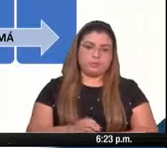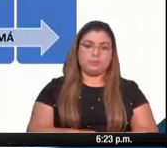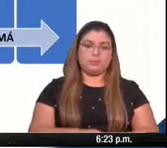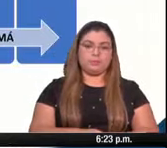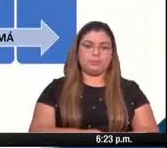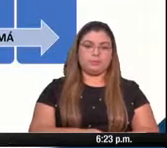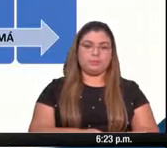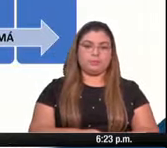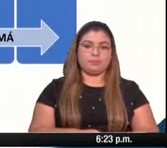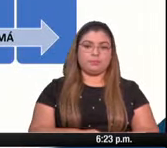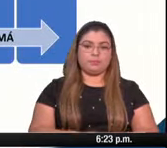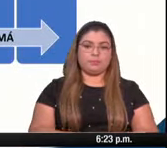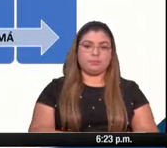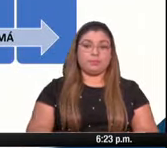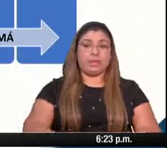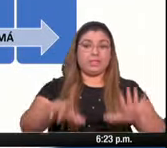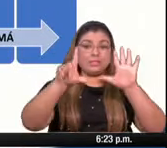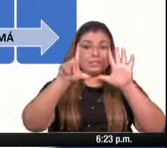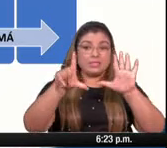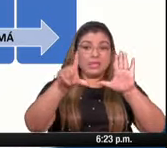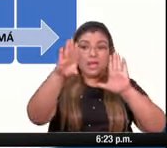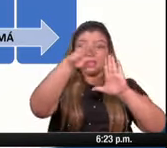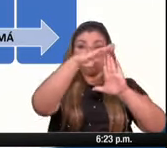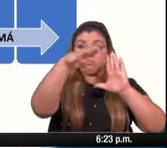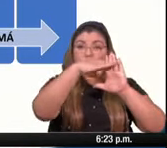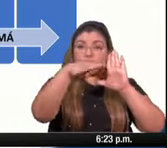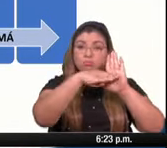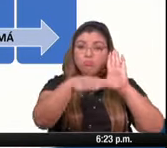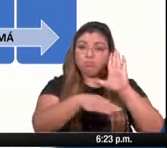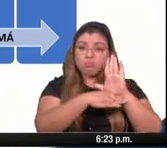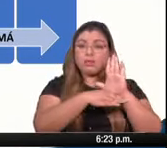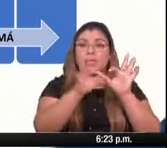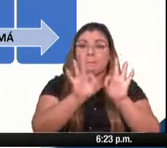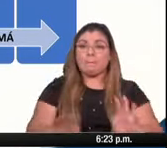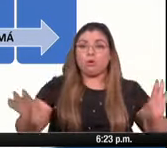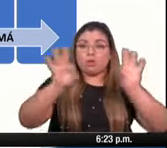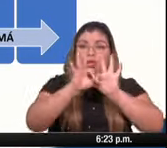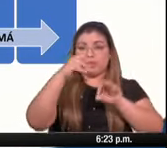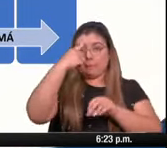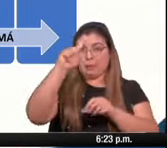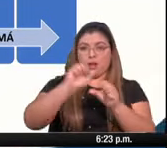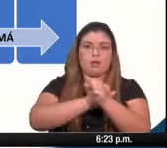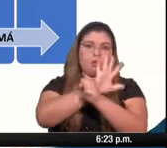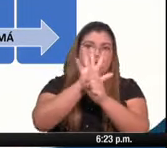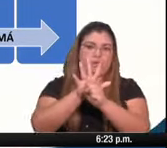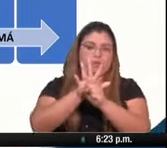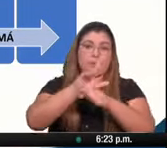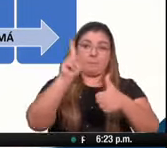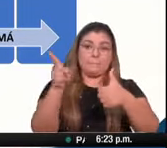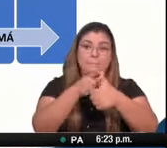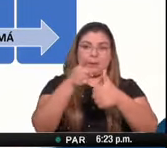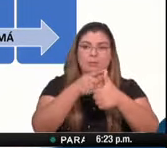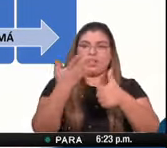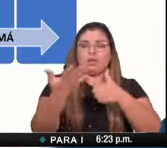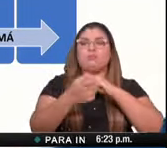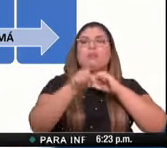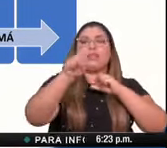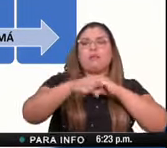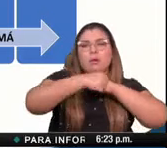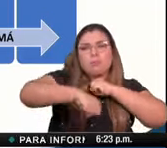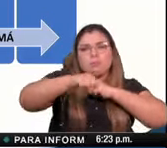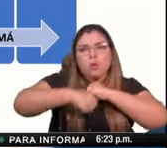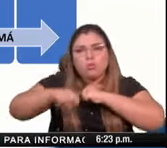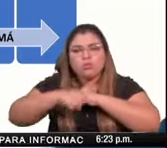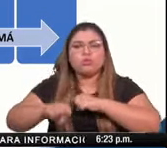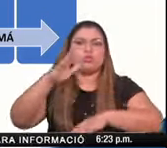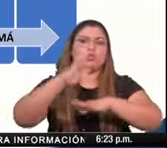hay 7 pilares que inciden en la pandemia para el COVID 19 el primer pilar es la promoción